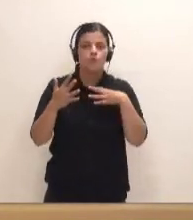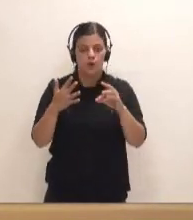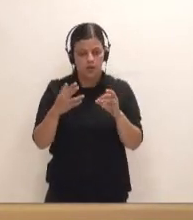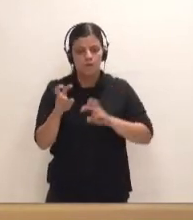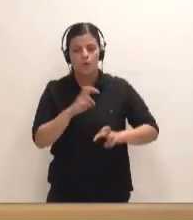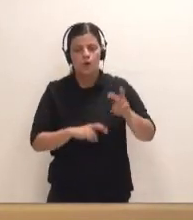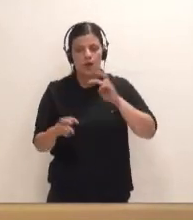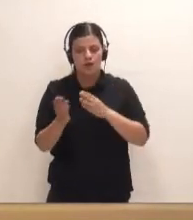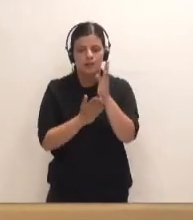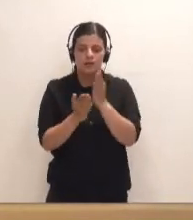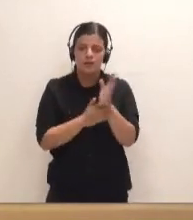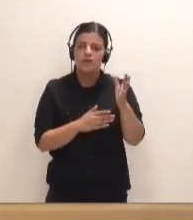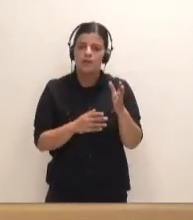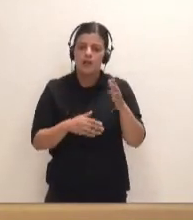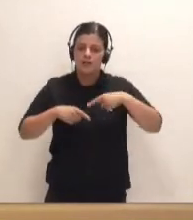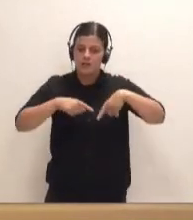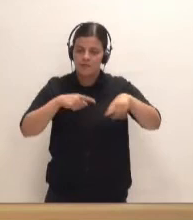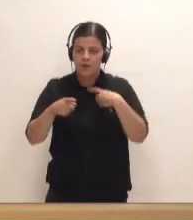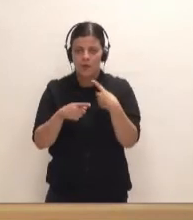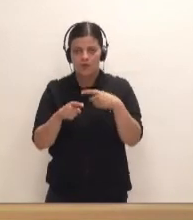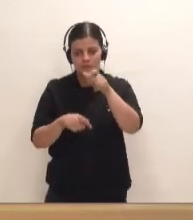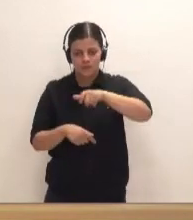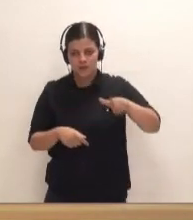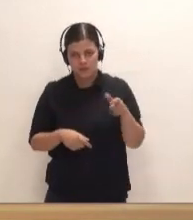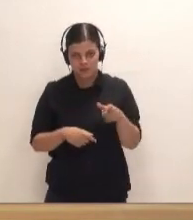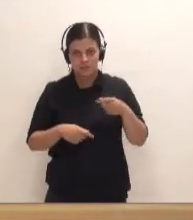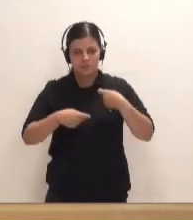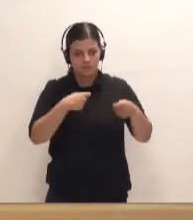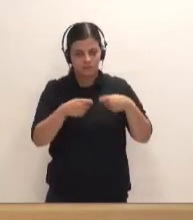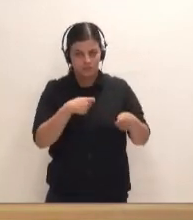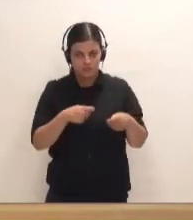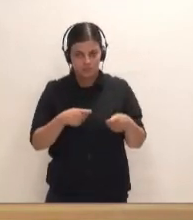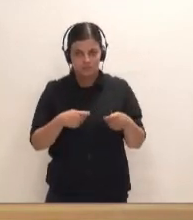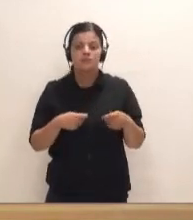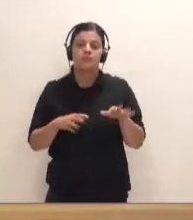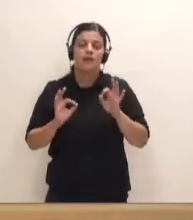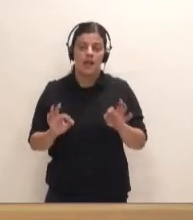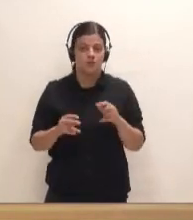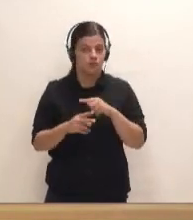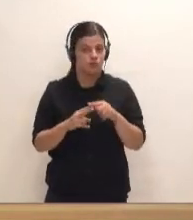el tráfico de pasajeros y de mercancías entre nuestra provincia. Eso es lo que está sobre la mesa.